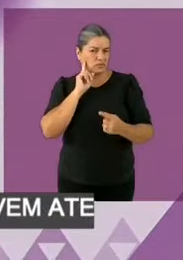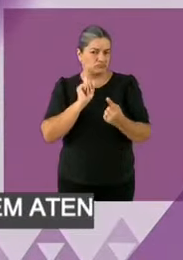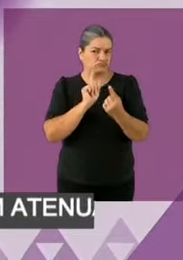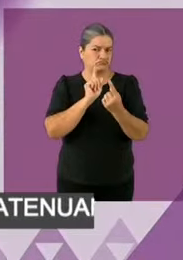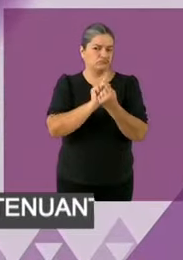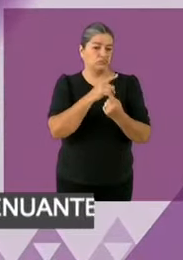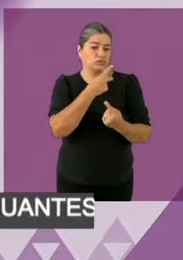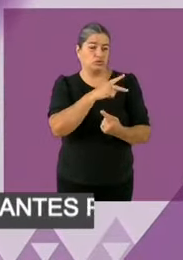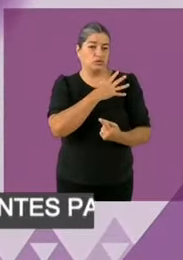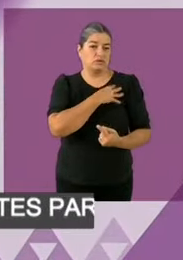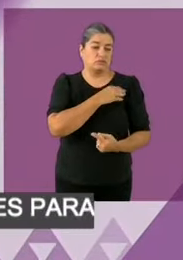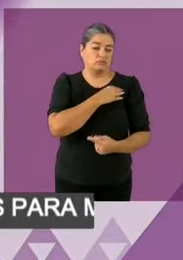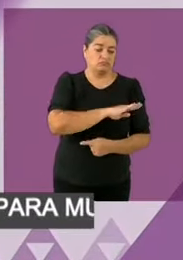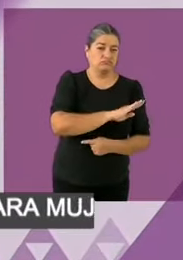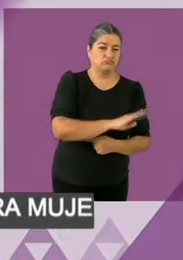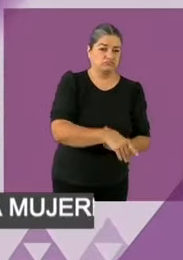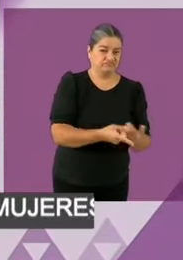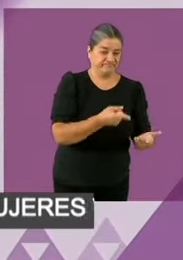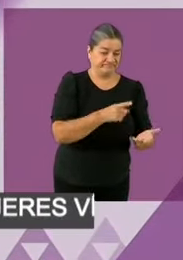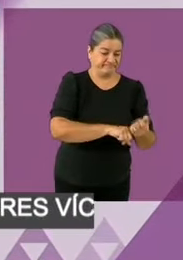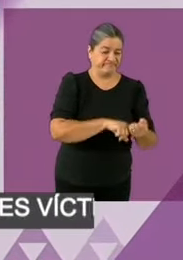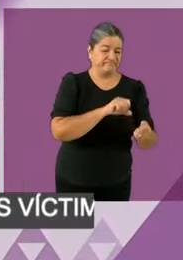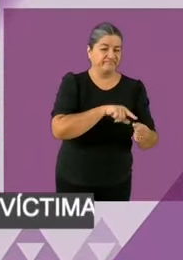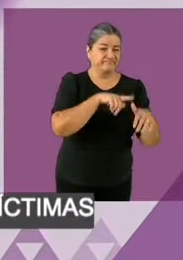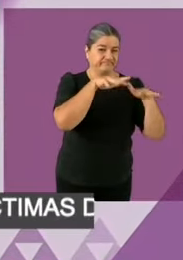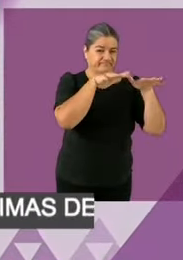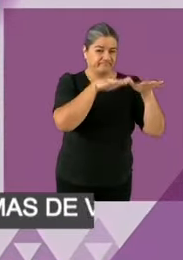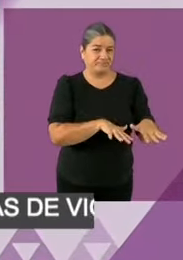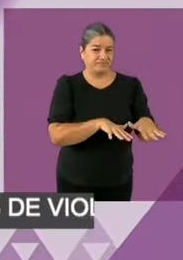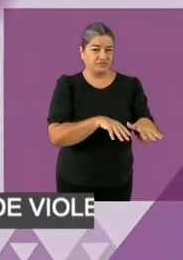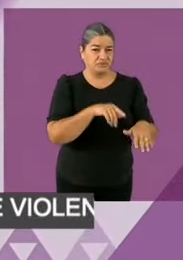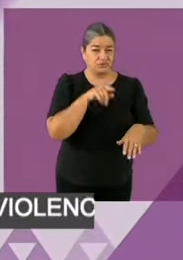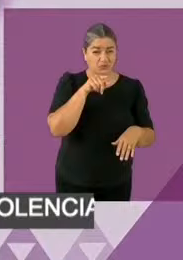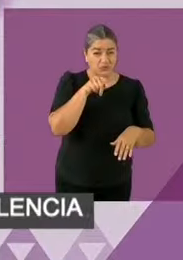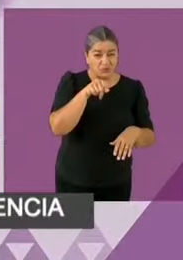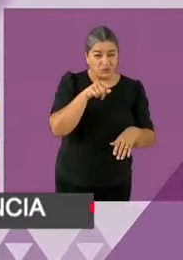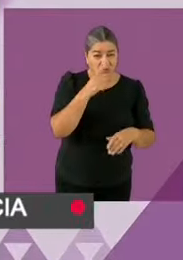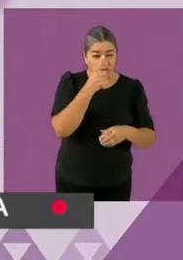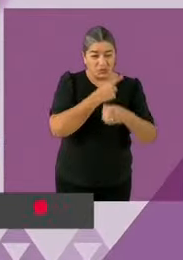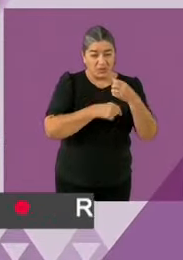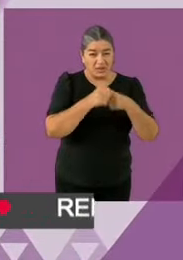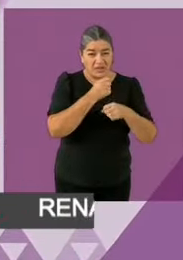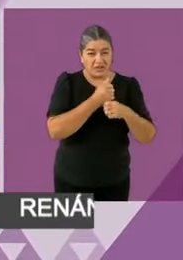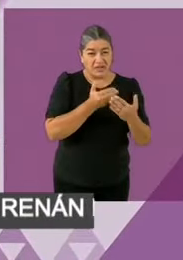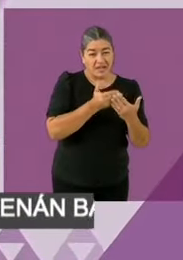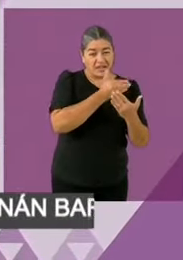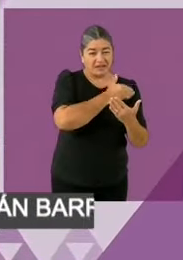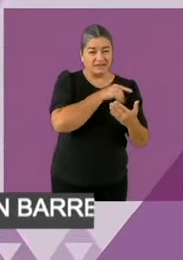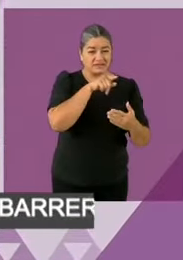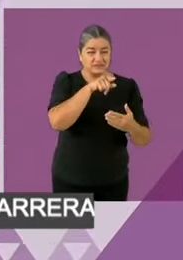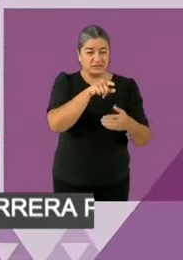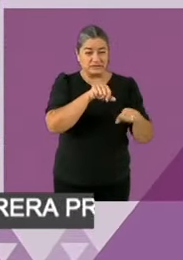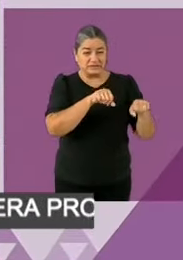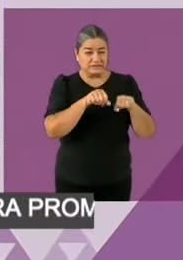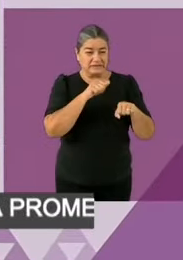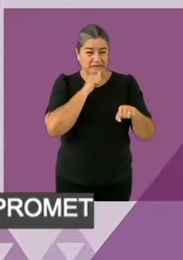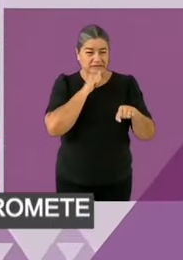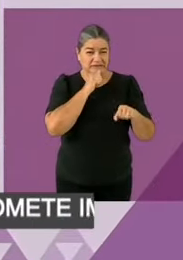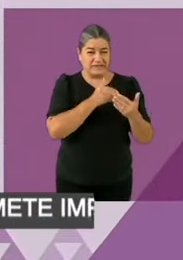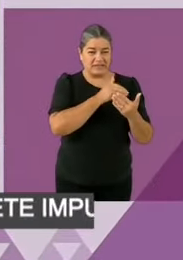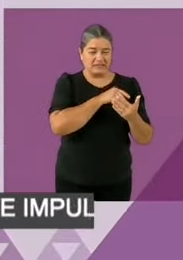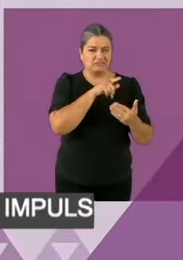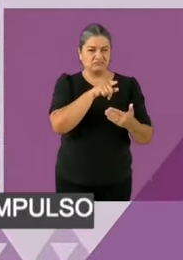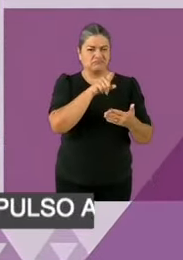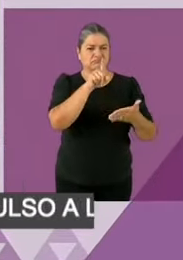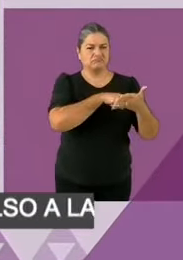tú tenías los elementos para clausurar ese colegio y no lo hiciste. Insisto, eres una mujer fría y sin